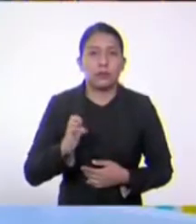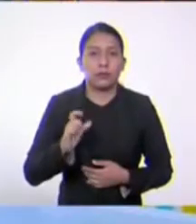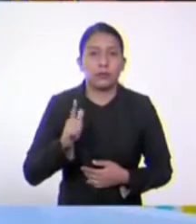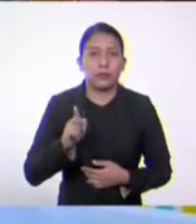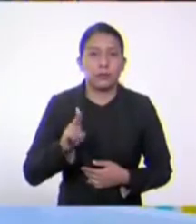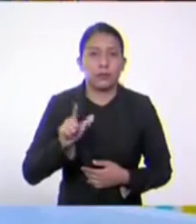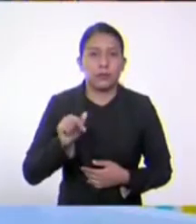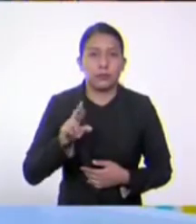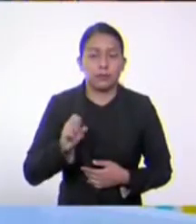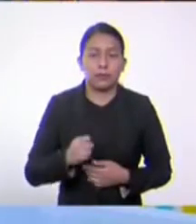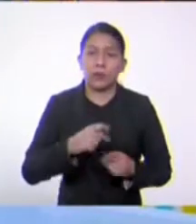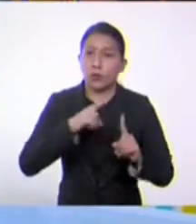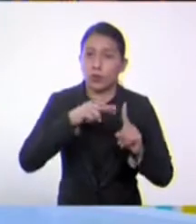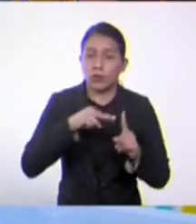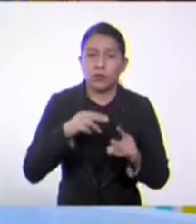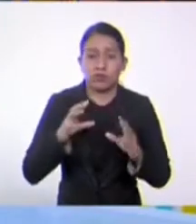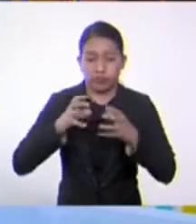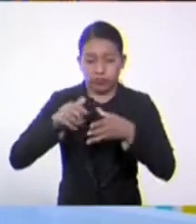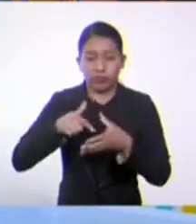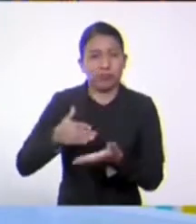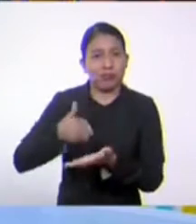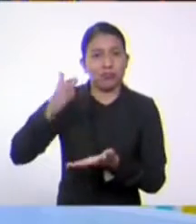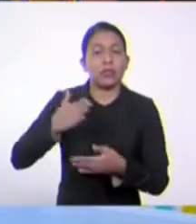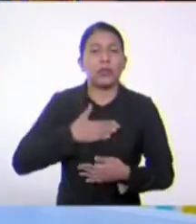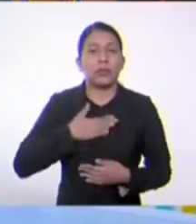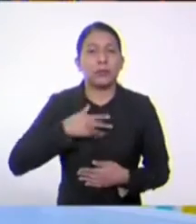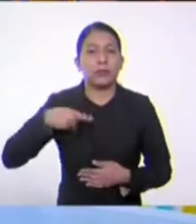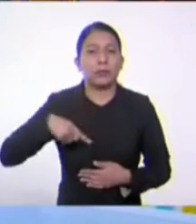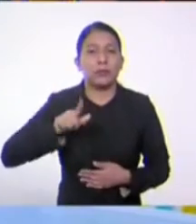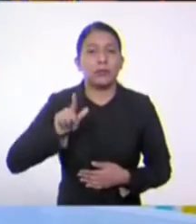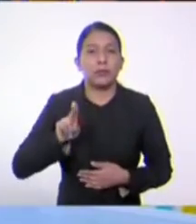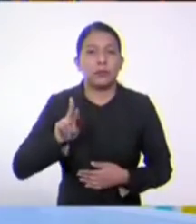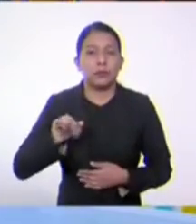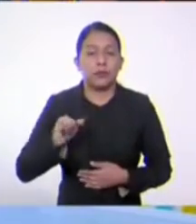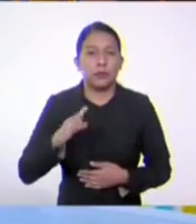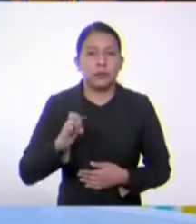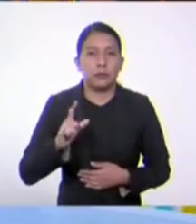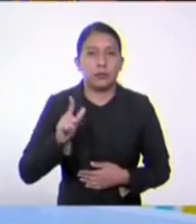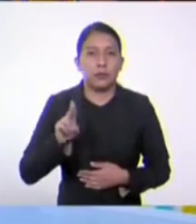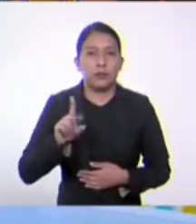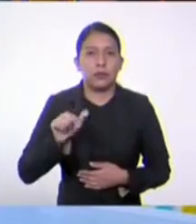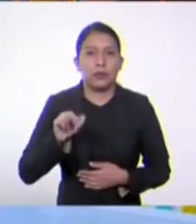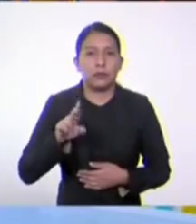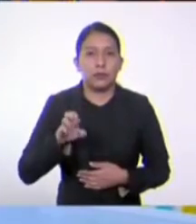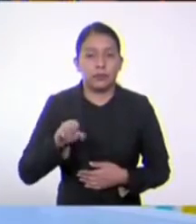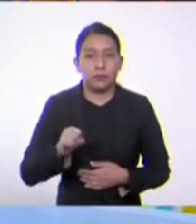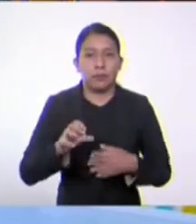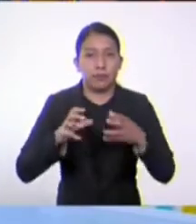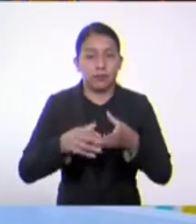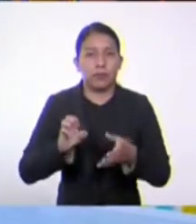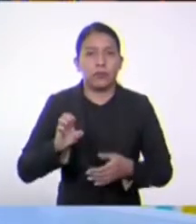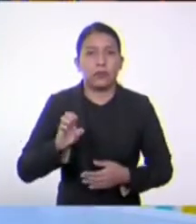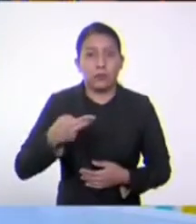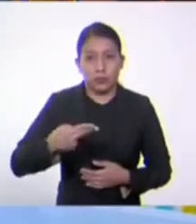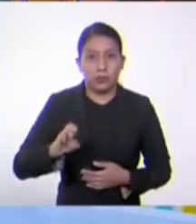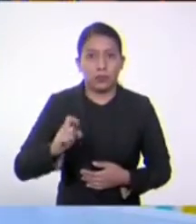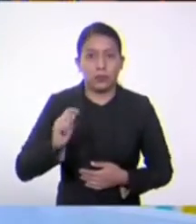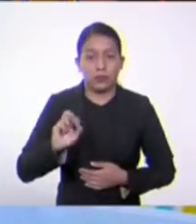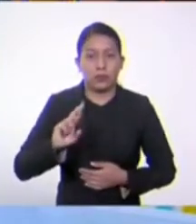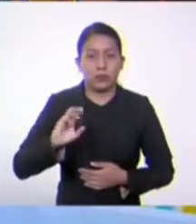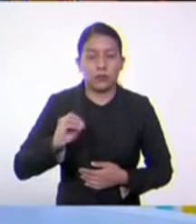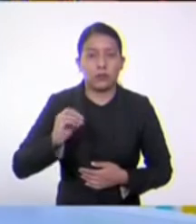animalia, todos son pluricelulares, todos son organismos heterótrofos, es decir, que